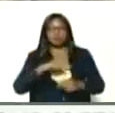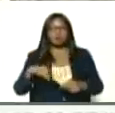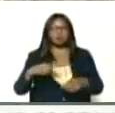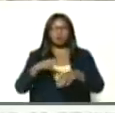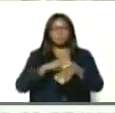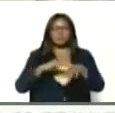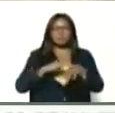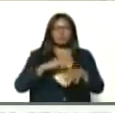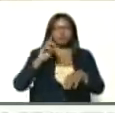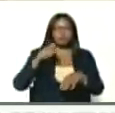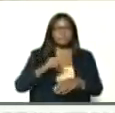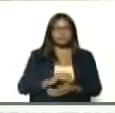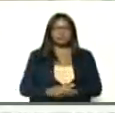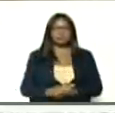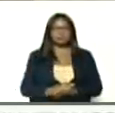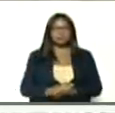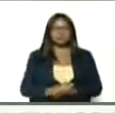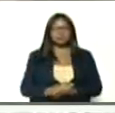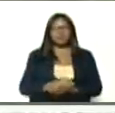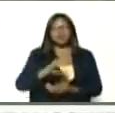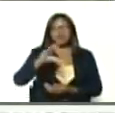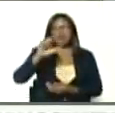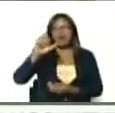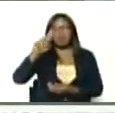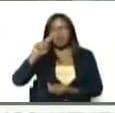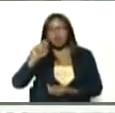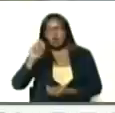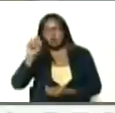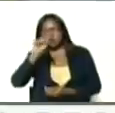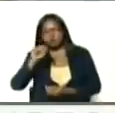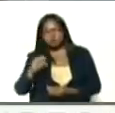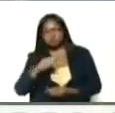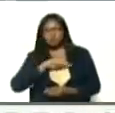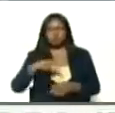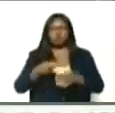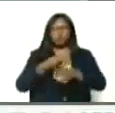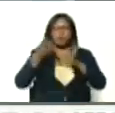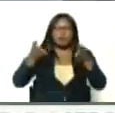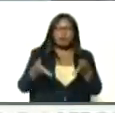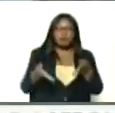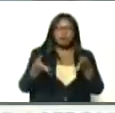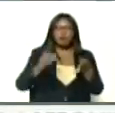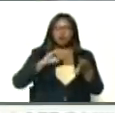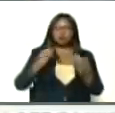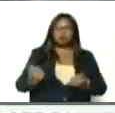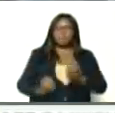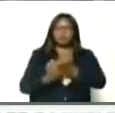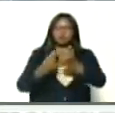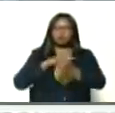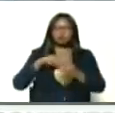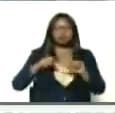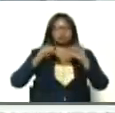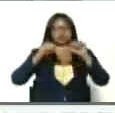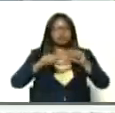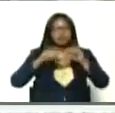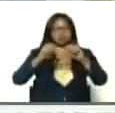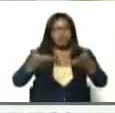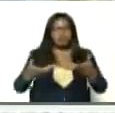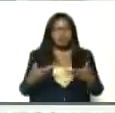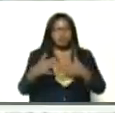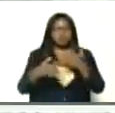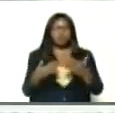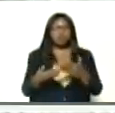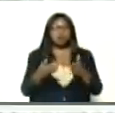ministro, el doctor Carlos Alvarado, y acá en el estado, nuestro gobernador, José Vázquez, continuamos nosotros recibiendo